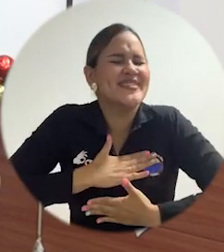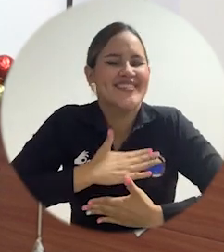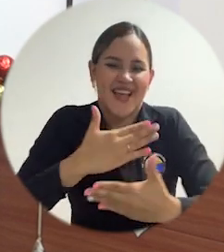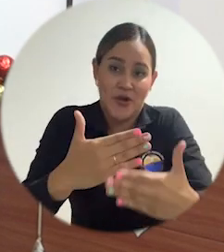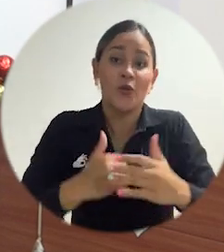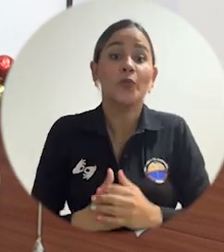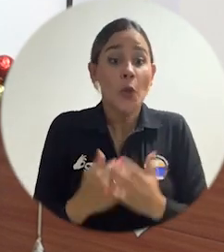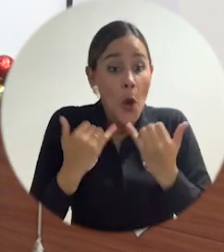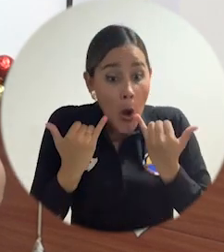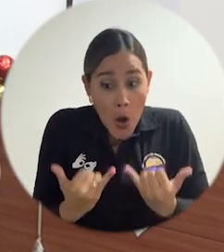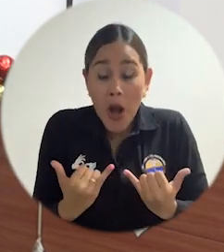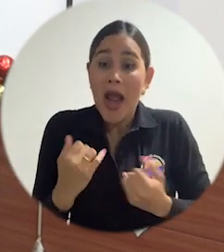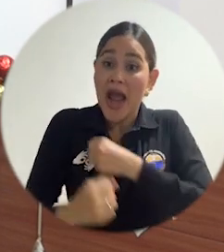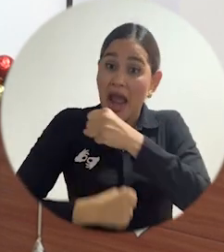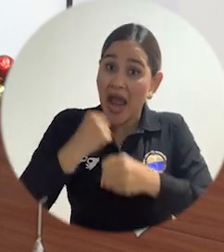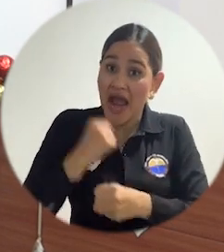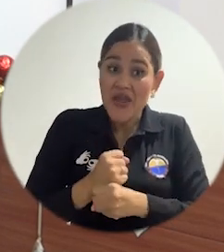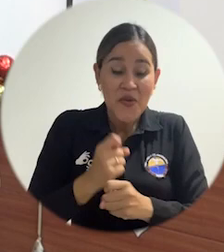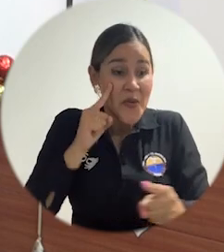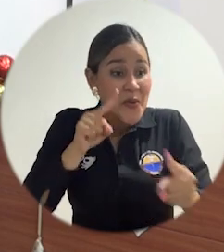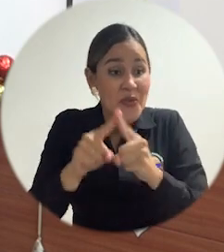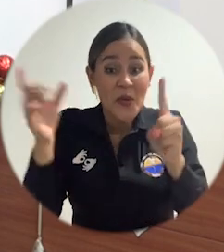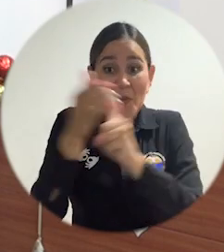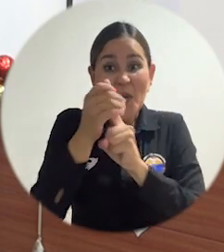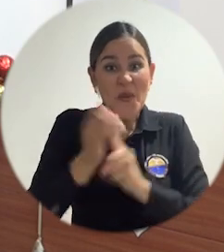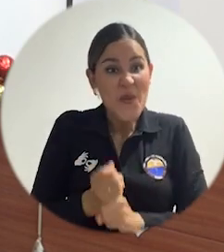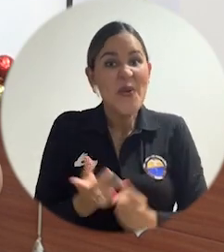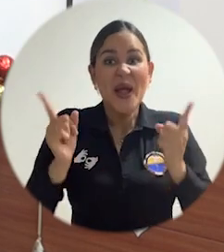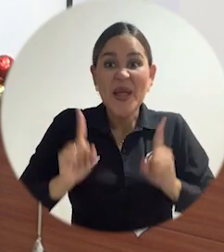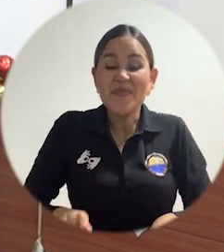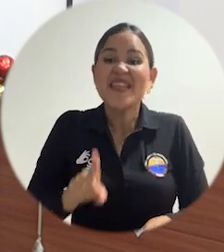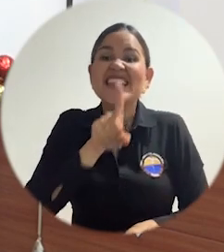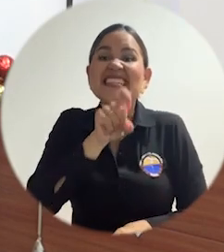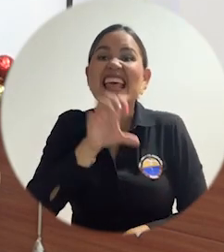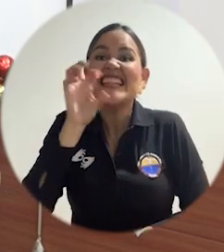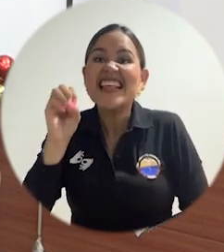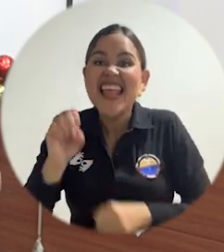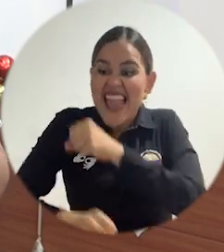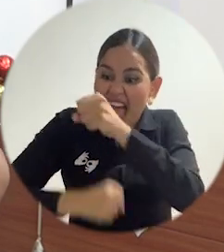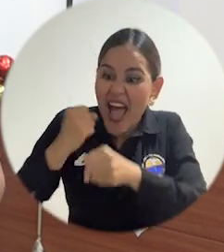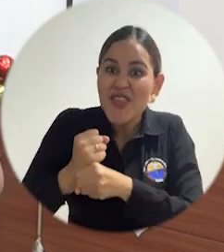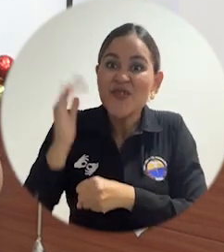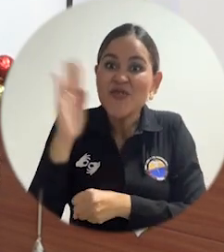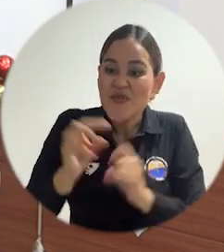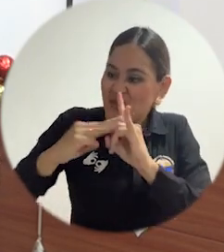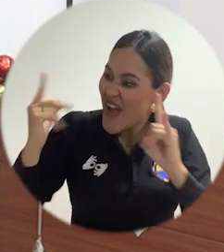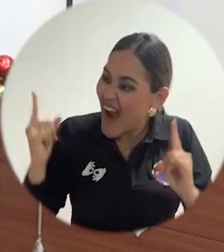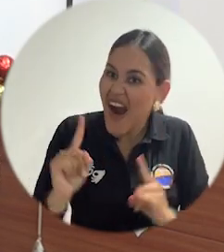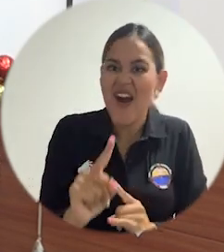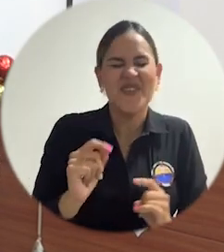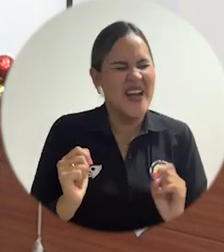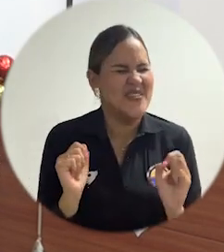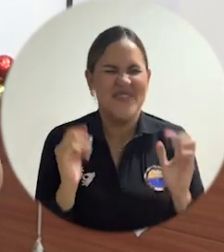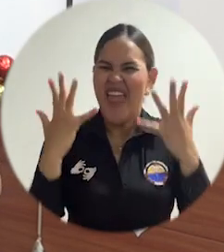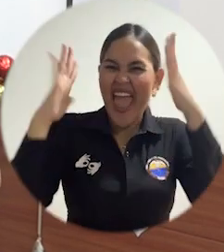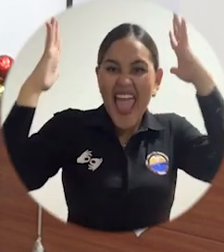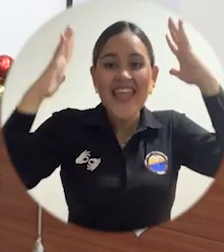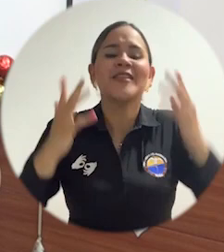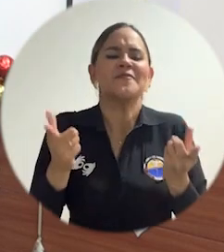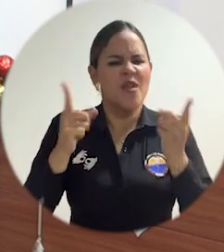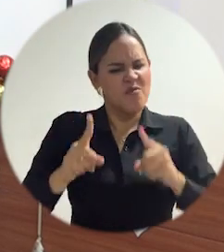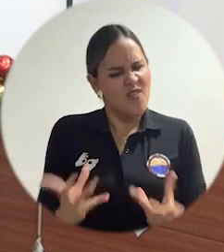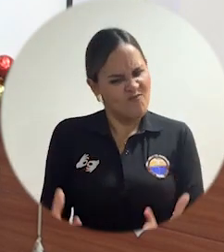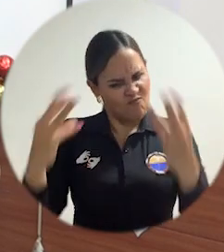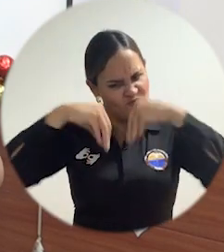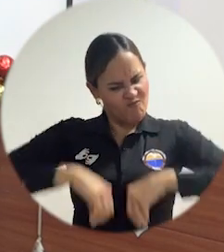Este ha sido un año de grandes logros para todos, cumplimos 60 años y lo celebramos a lo grande, nos fortalecimos como comunidad académica, como comunidad